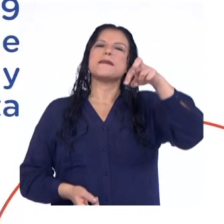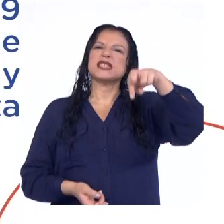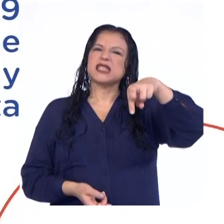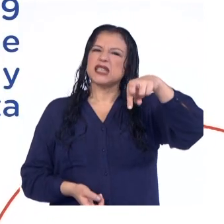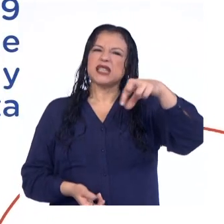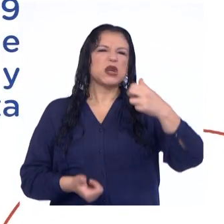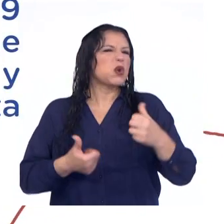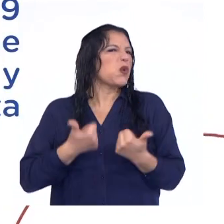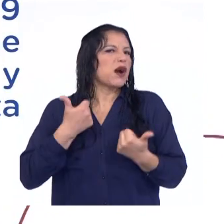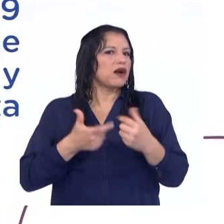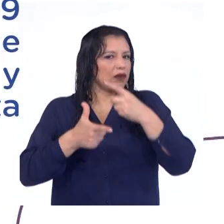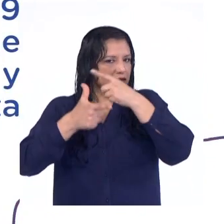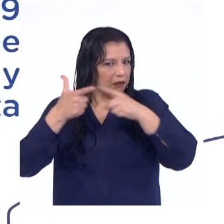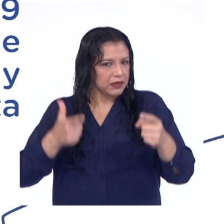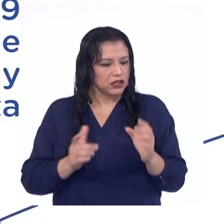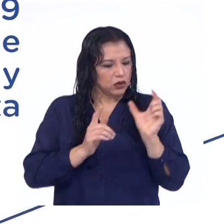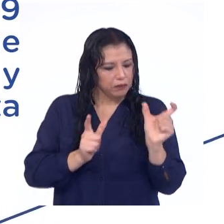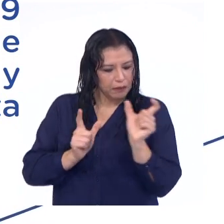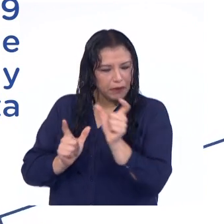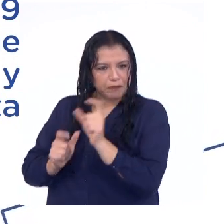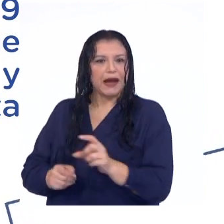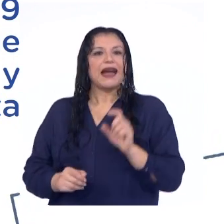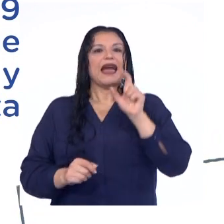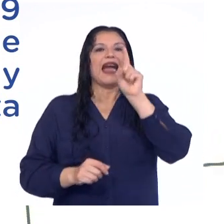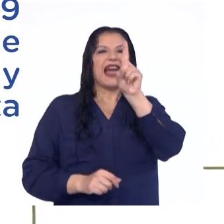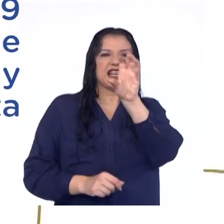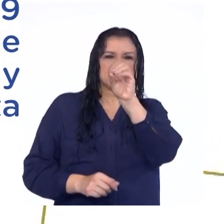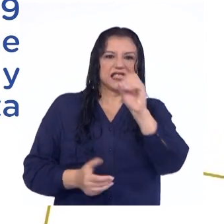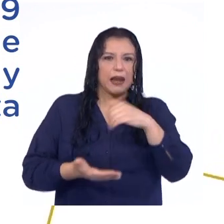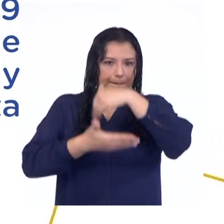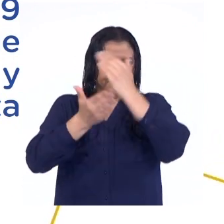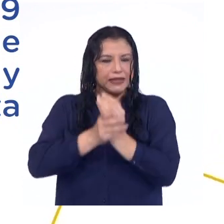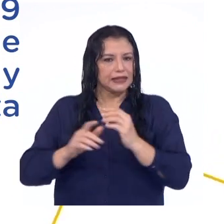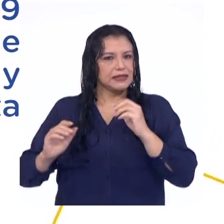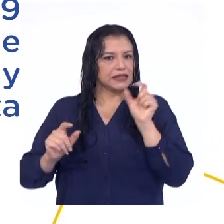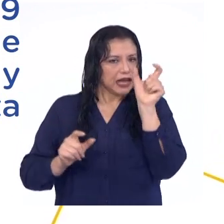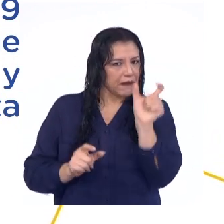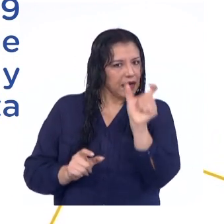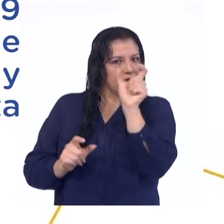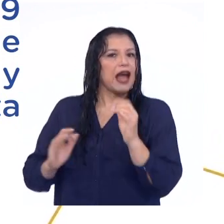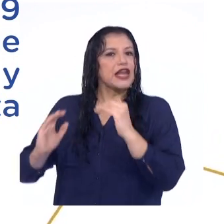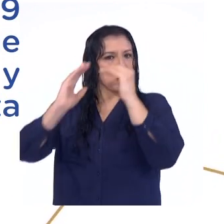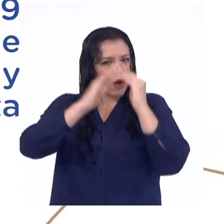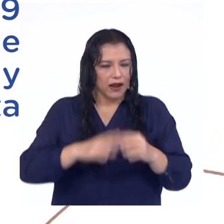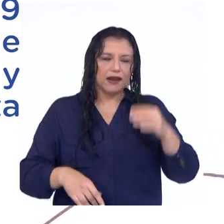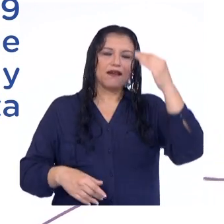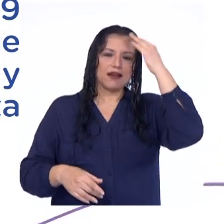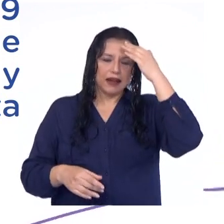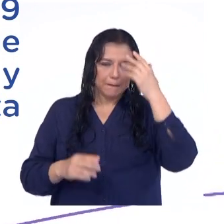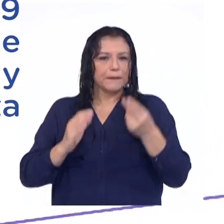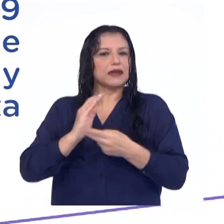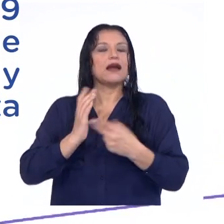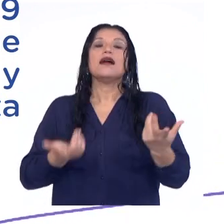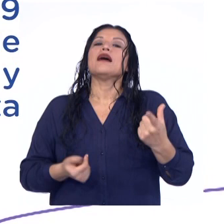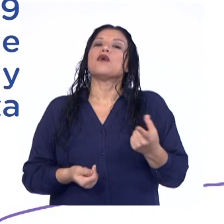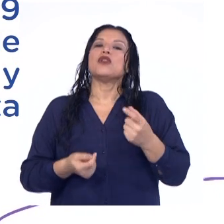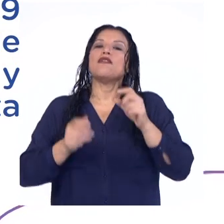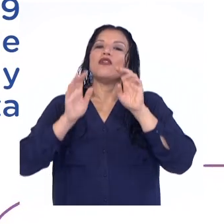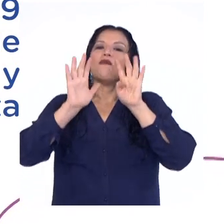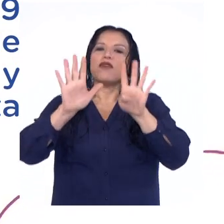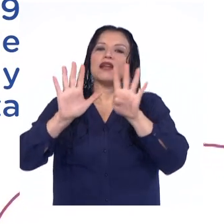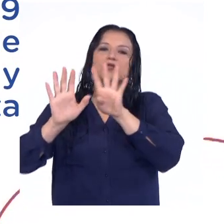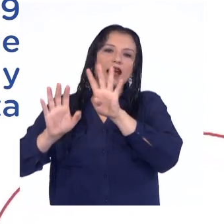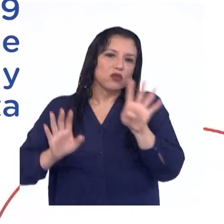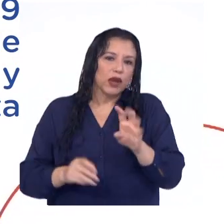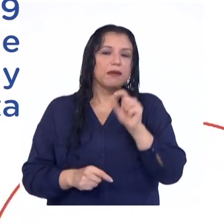cuando he dividido la distribución en 100 partes iguales, por lo que con seguridad he tomado en cuenta 99 criterios de